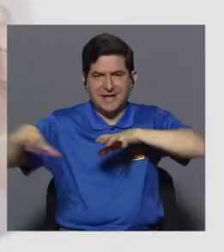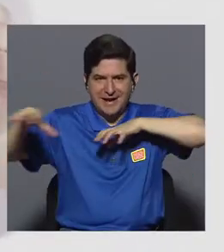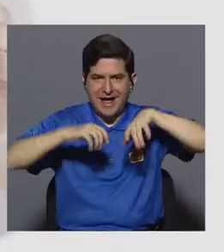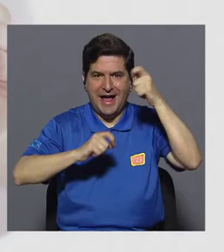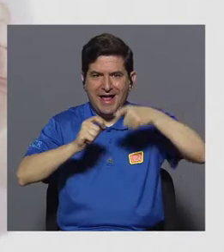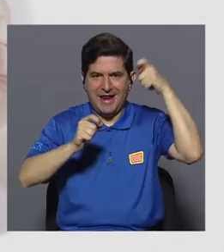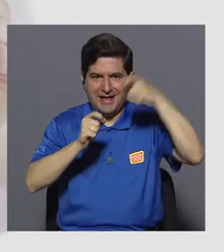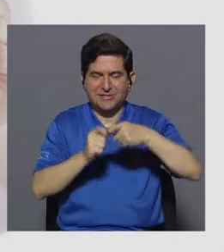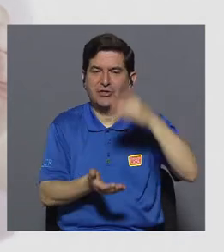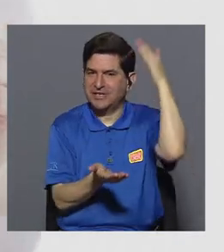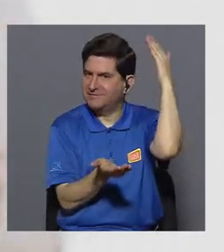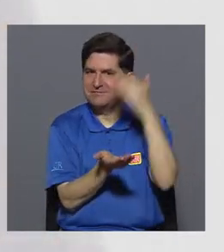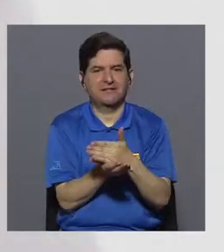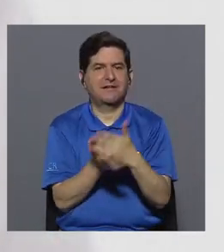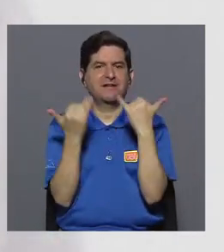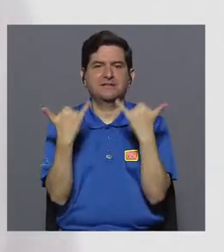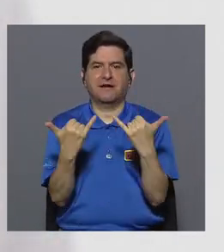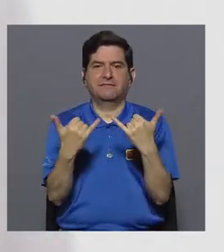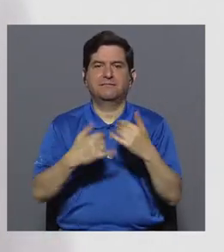es el cese.